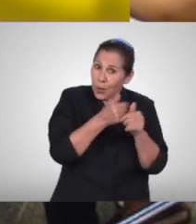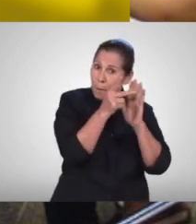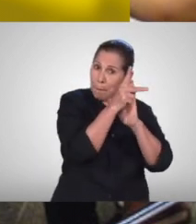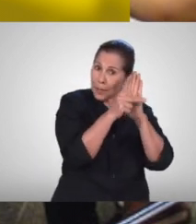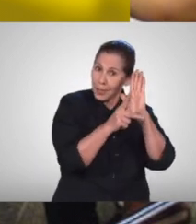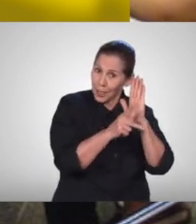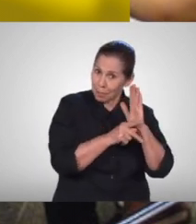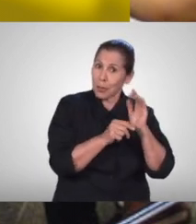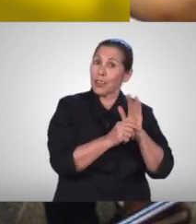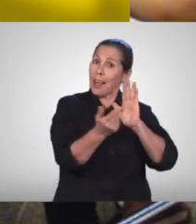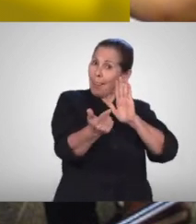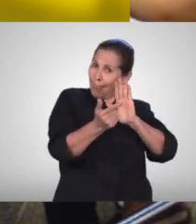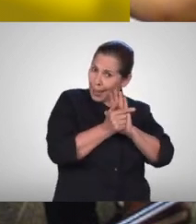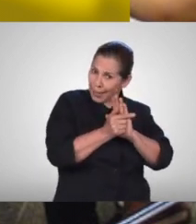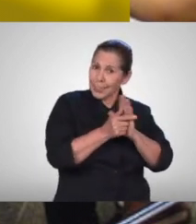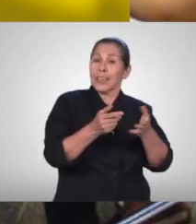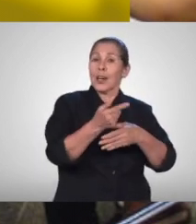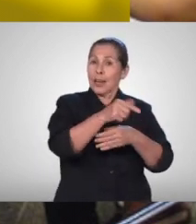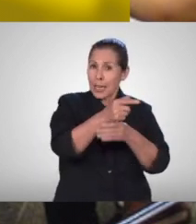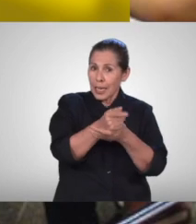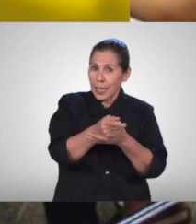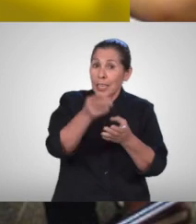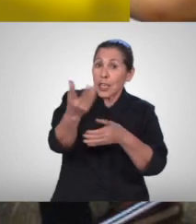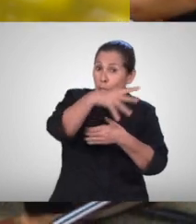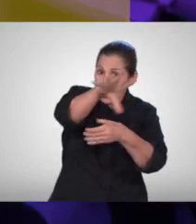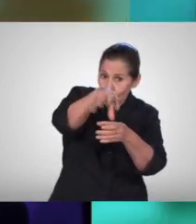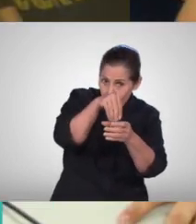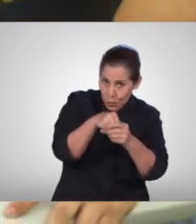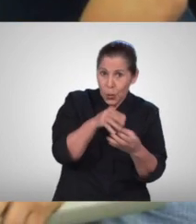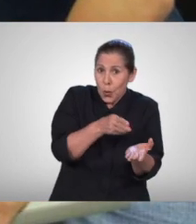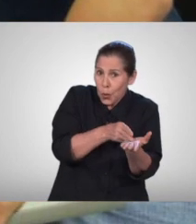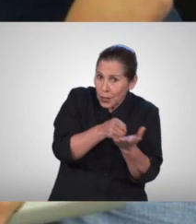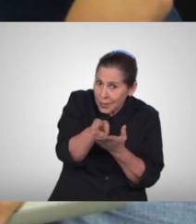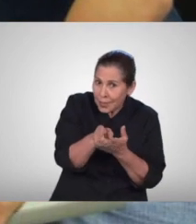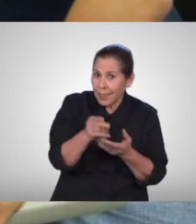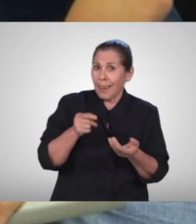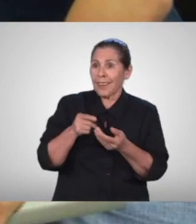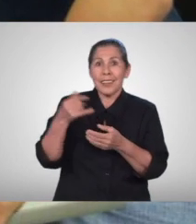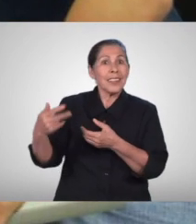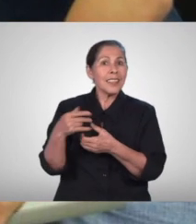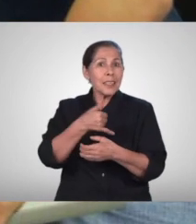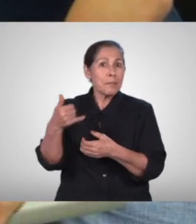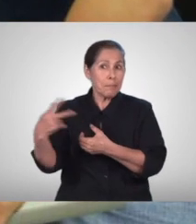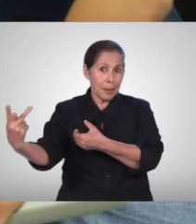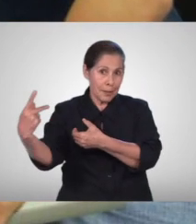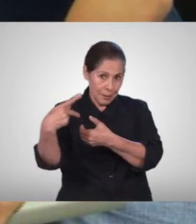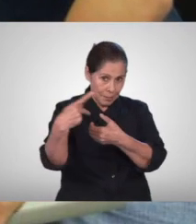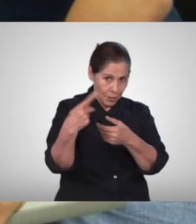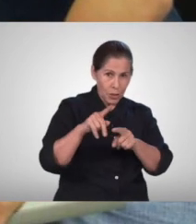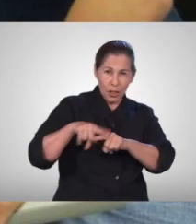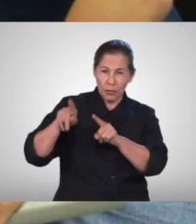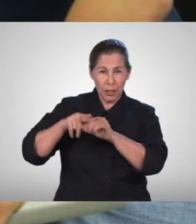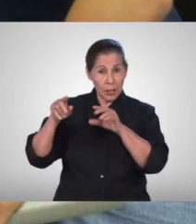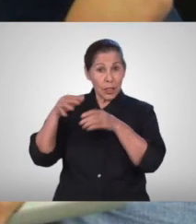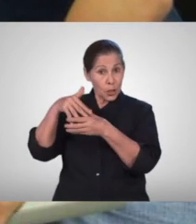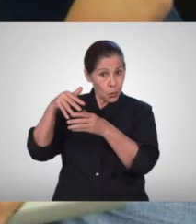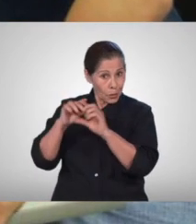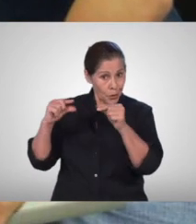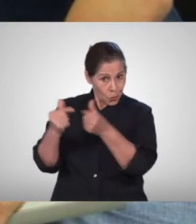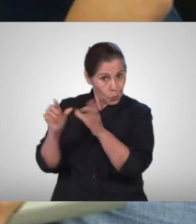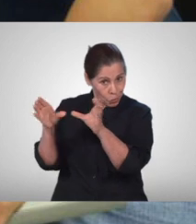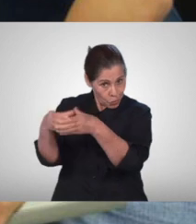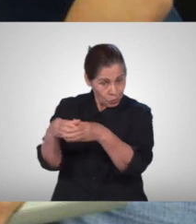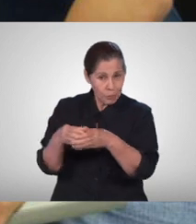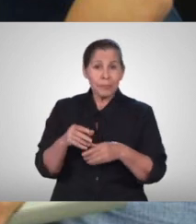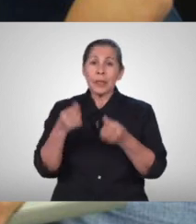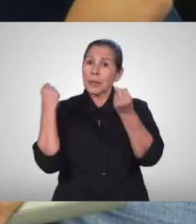imparcialidad transparencia inclusión y universalidad diferentes movimientos y diferentes estudiantiles con el acompañamiento